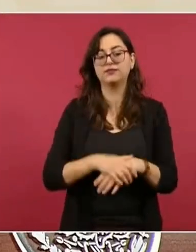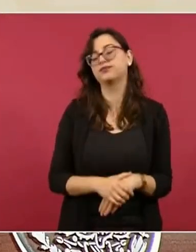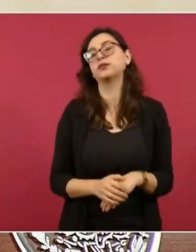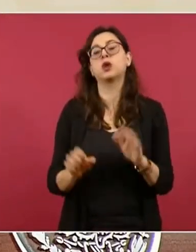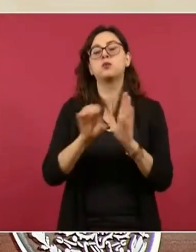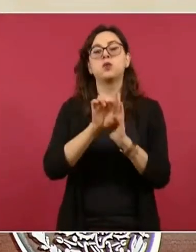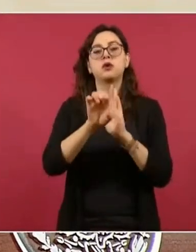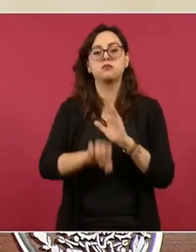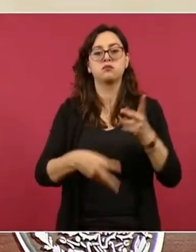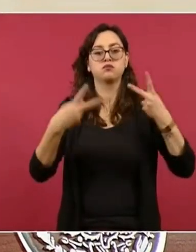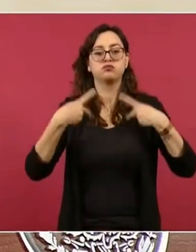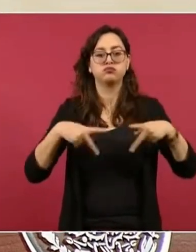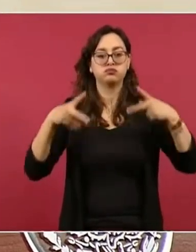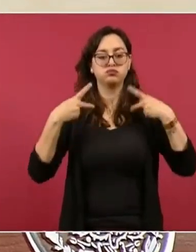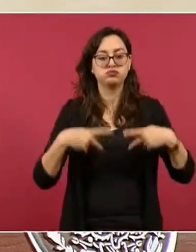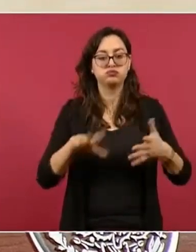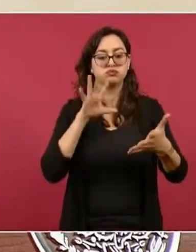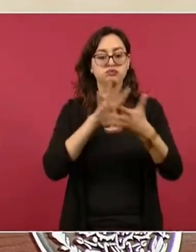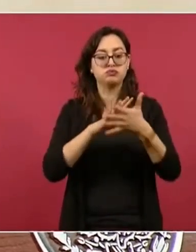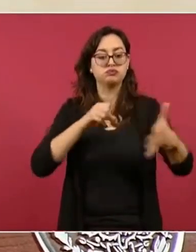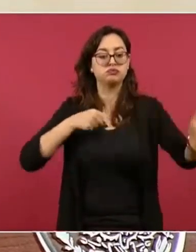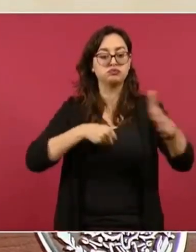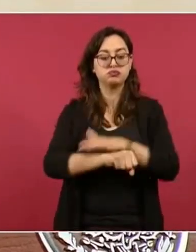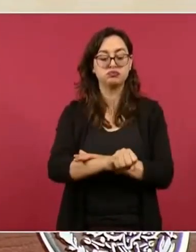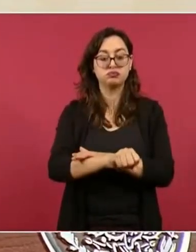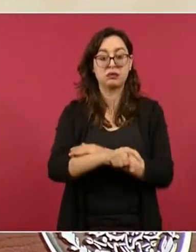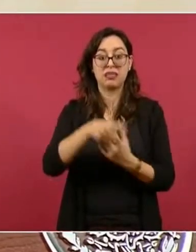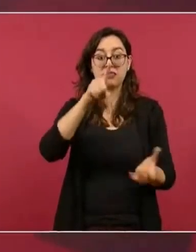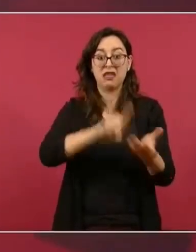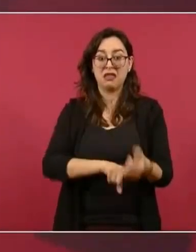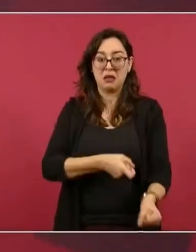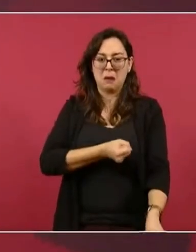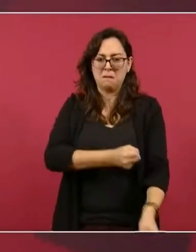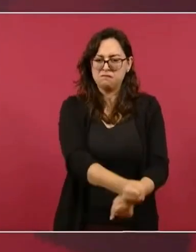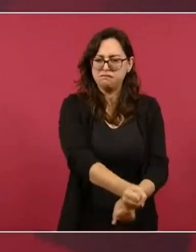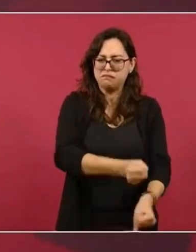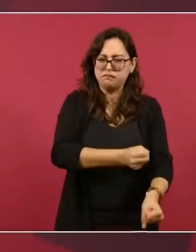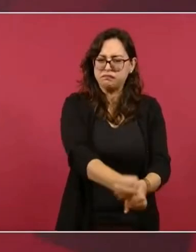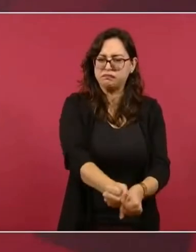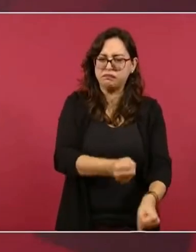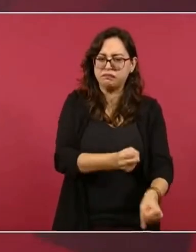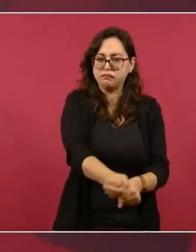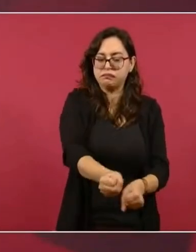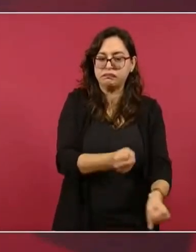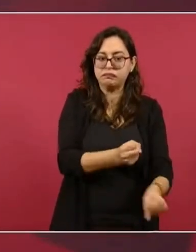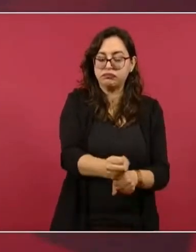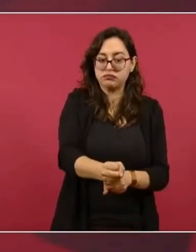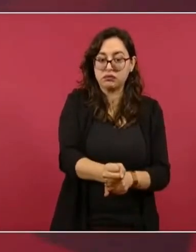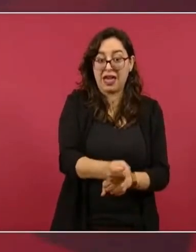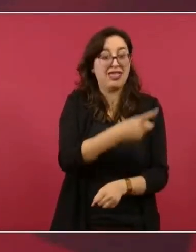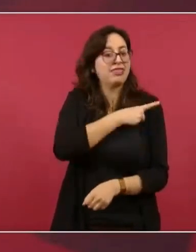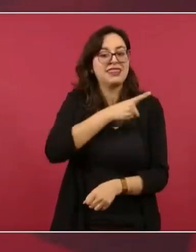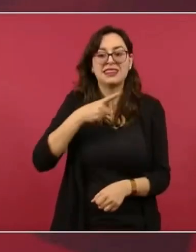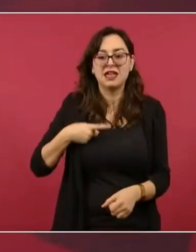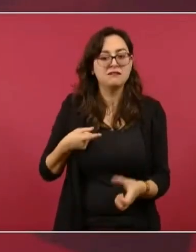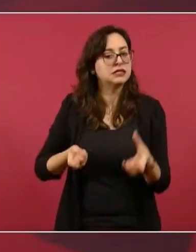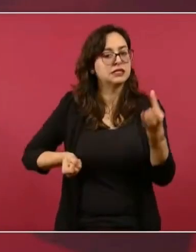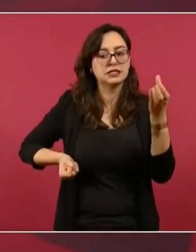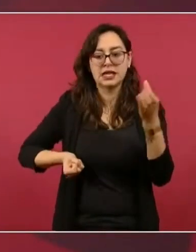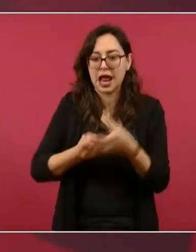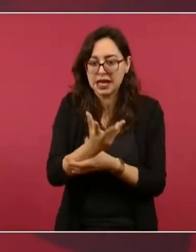estás mencionando, pues puedan obtener su libertad. Además, así está